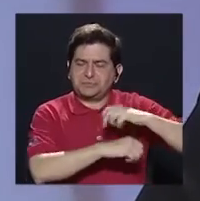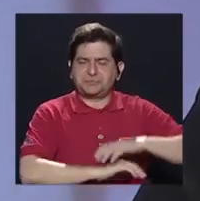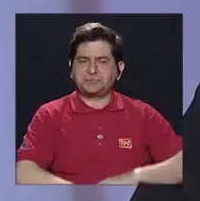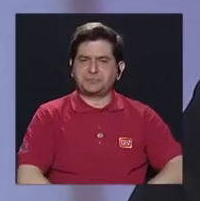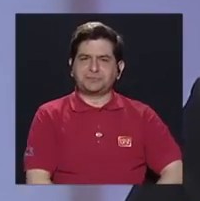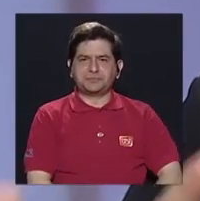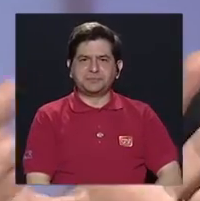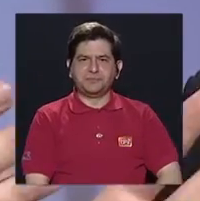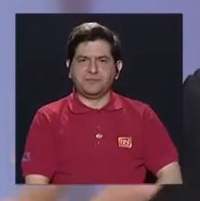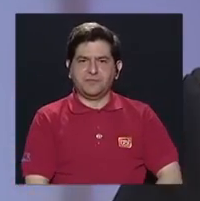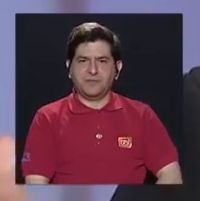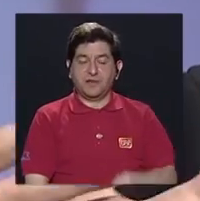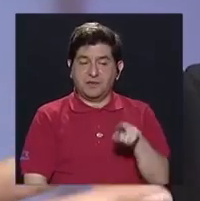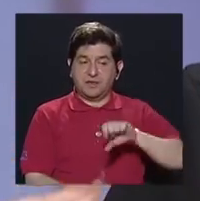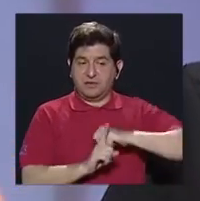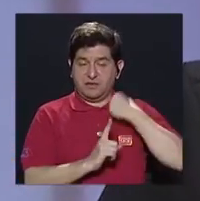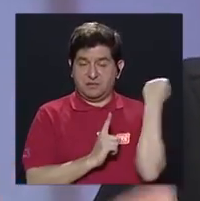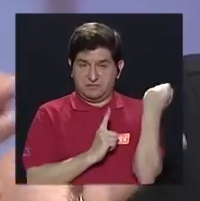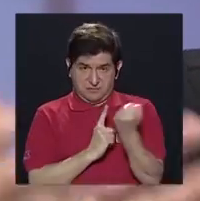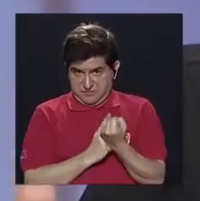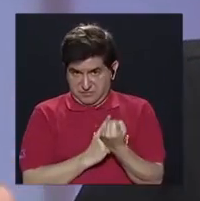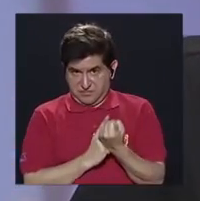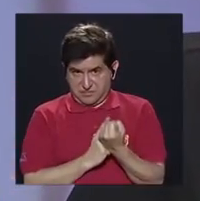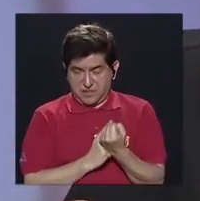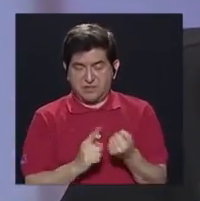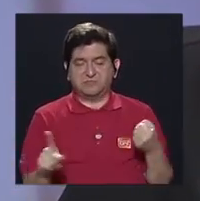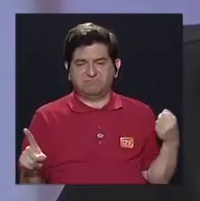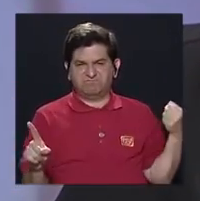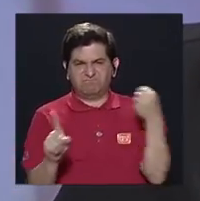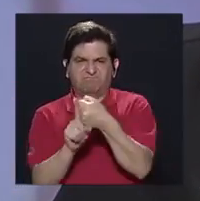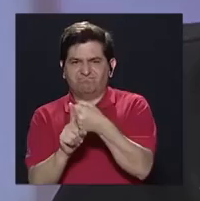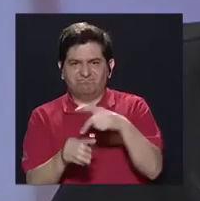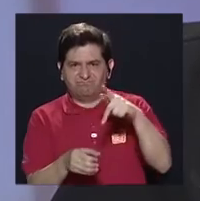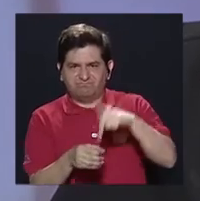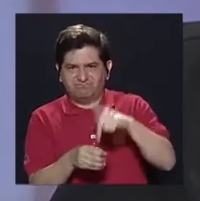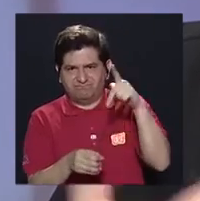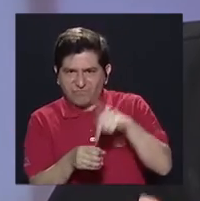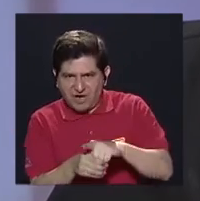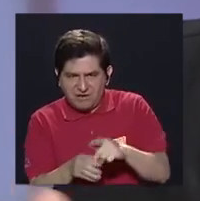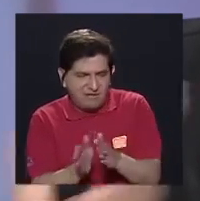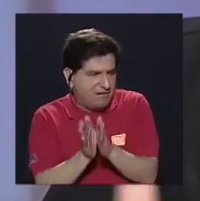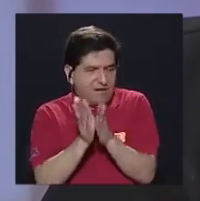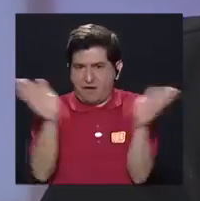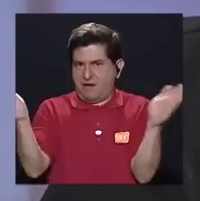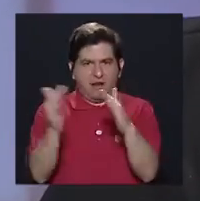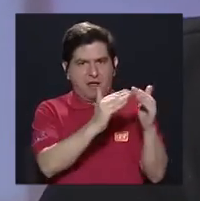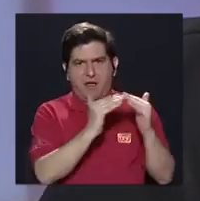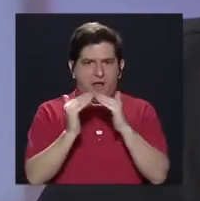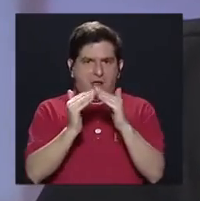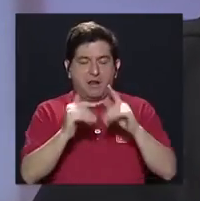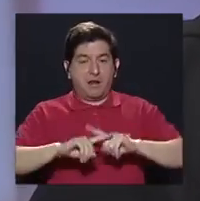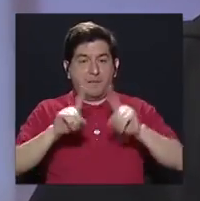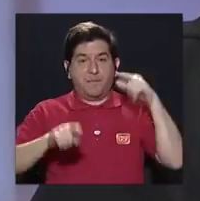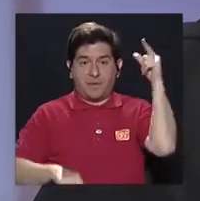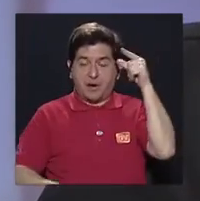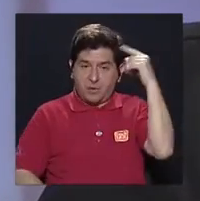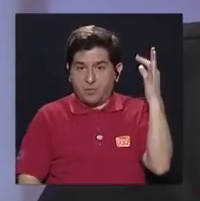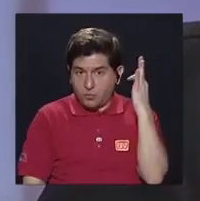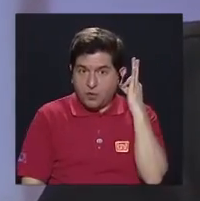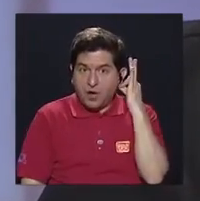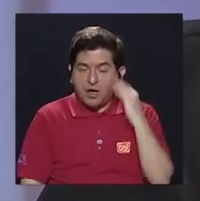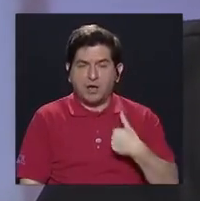Y eso definitivamente impacta lo que es la participación en general de la población, pero por supuesto de las mujeres.